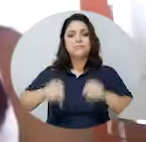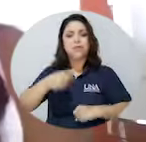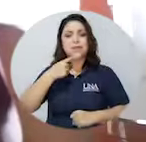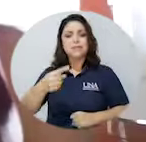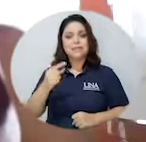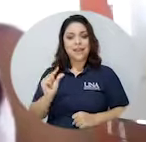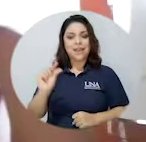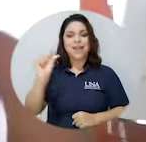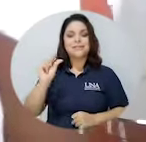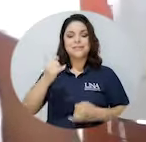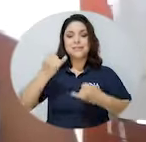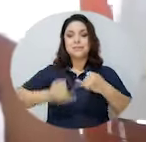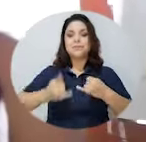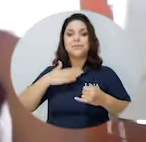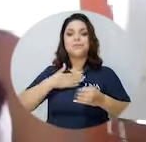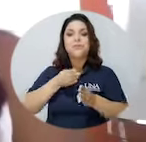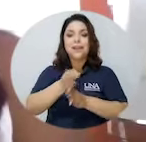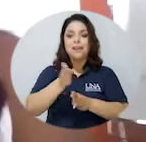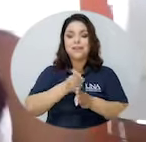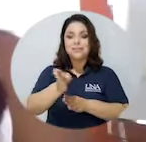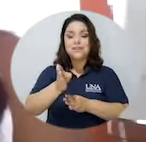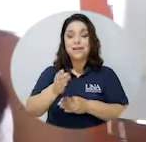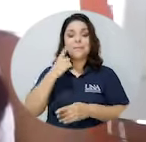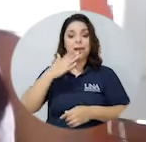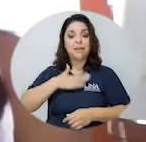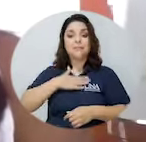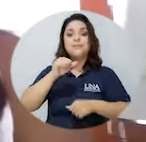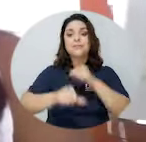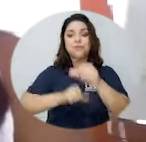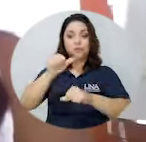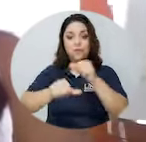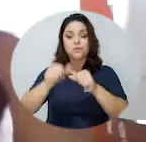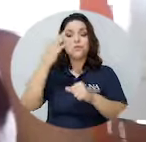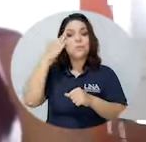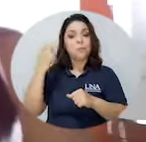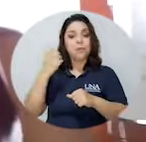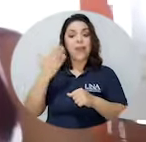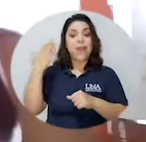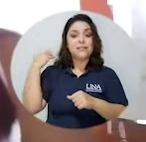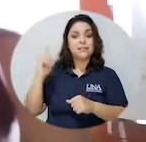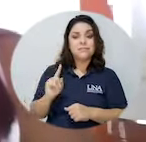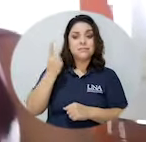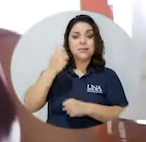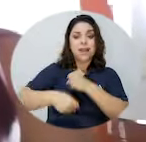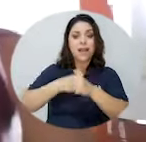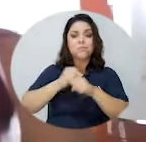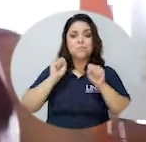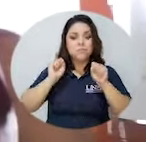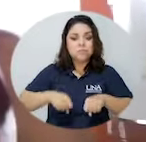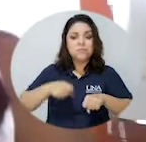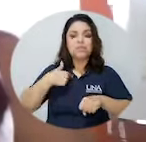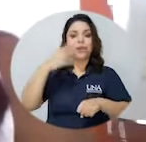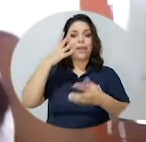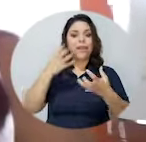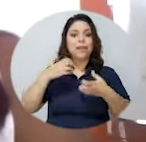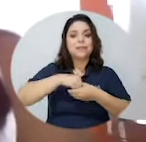decir que ya casi concluyo mi carrera. Entonces, para mí es un esfuerzo, puesto que las posibilidades en primer año era de salirme,